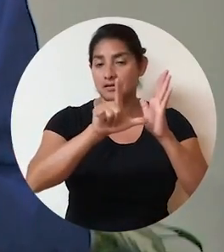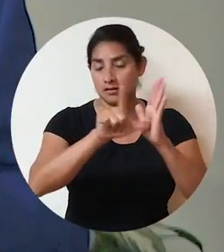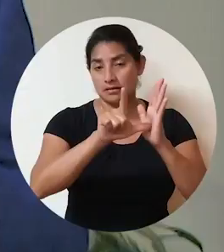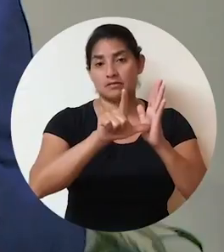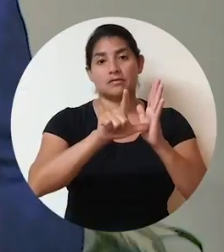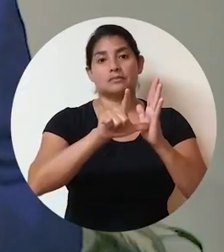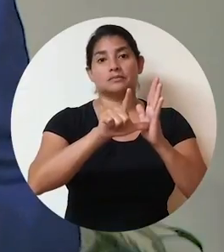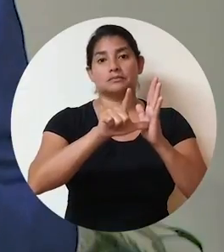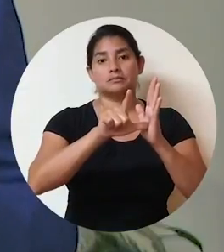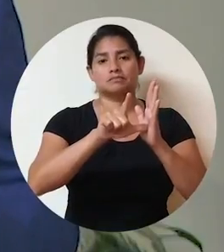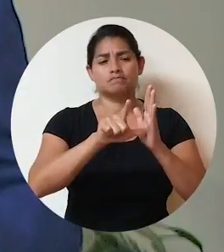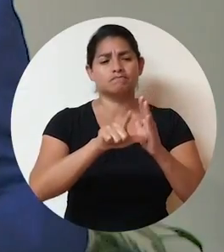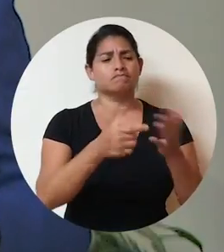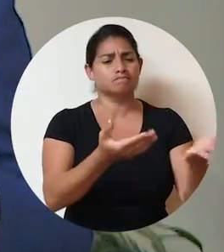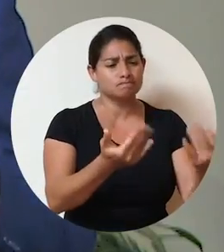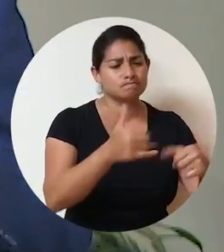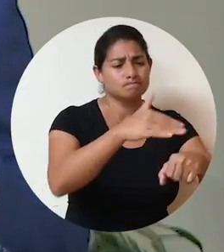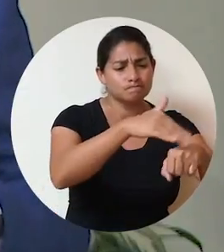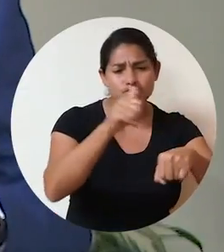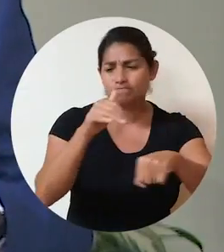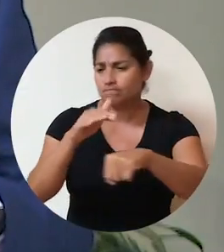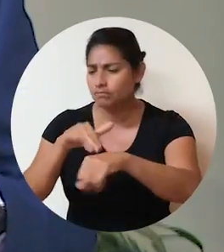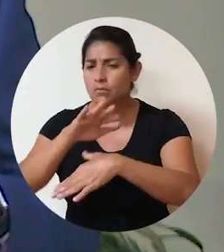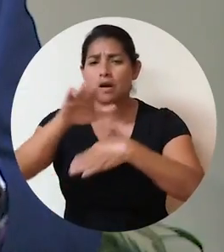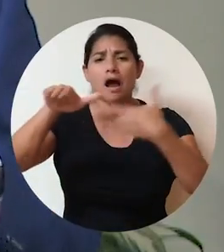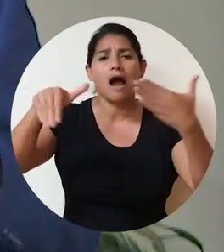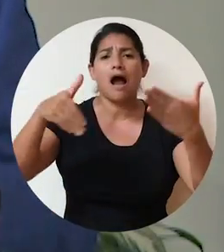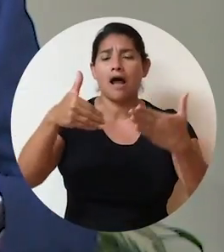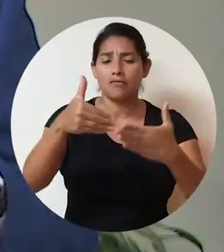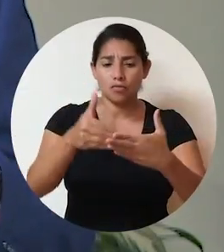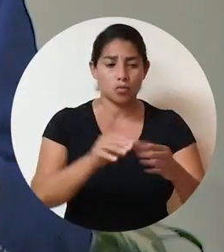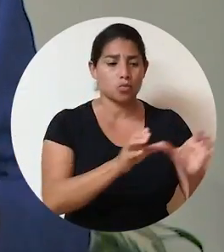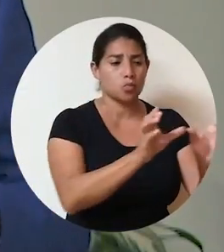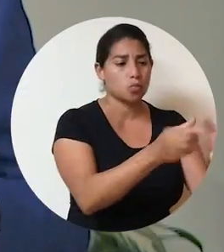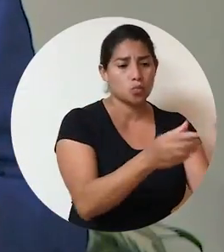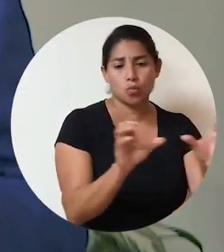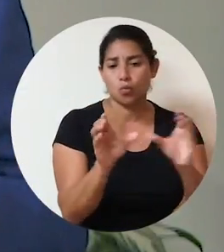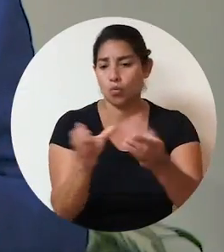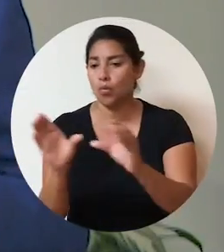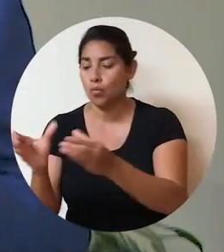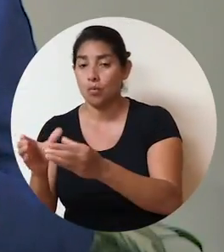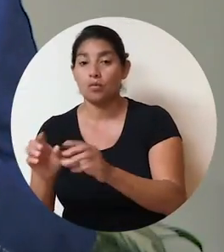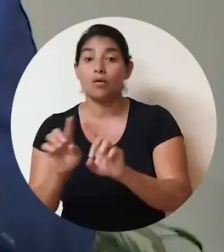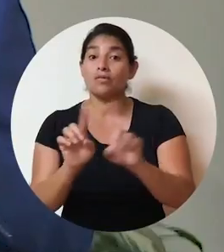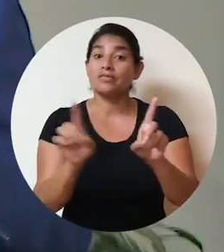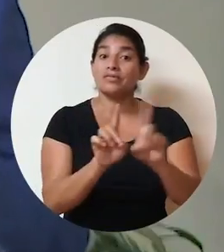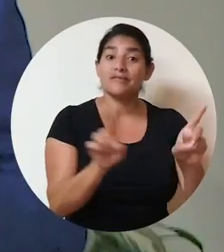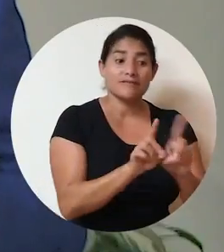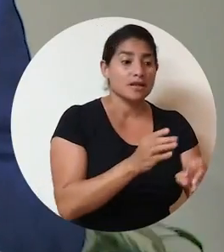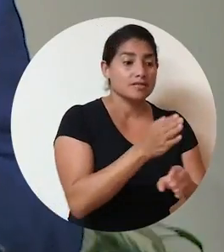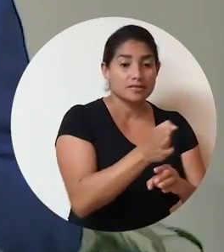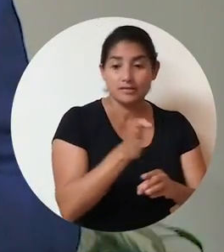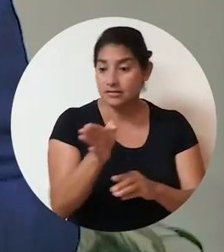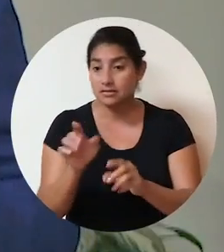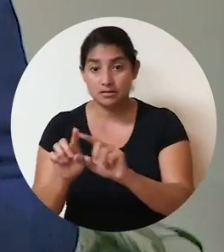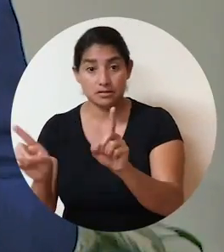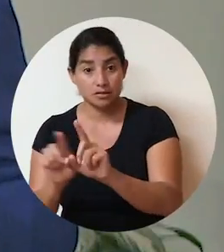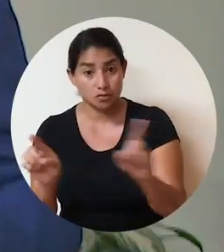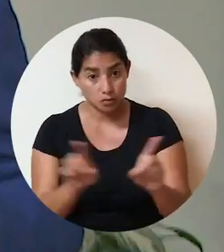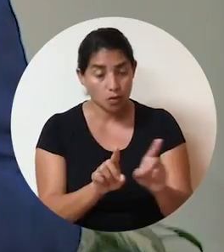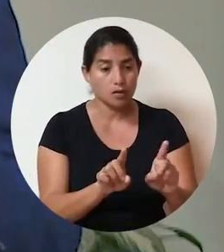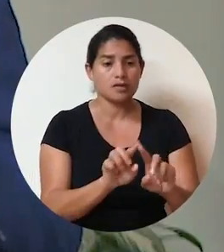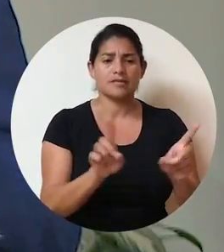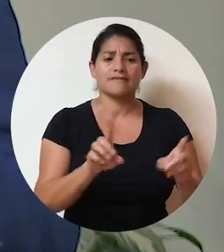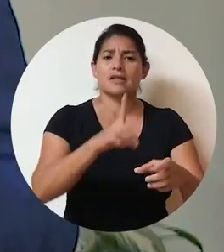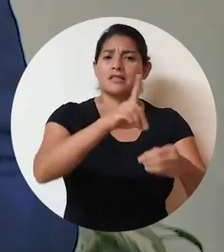Asamblea Legislativa hago un llamado a todas las partes, a los diversos sectores